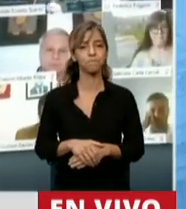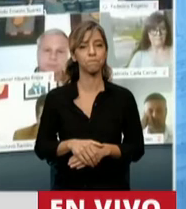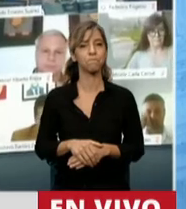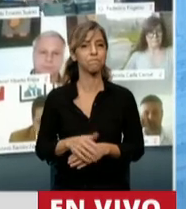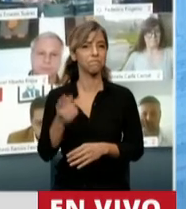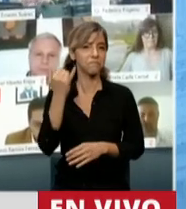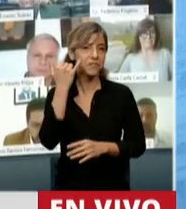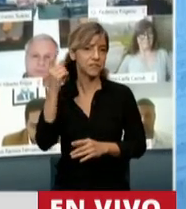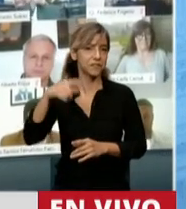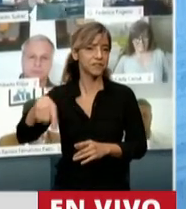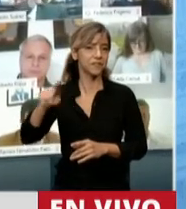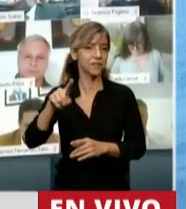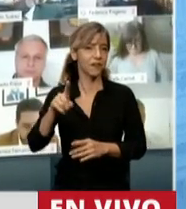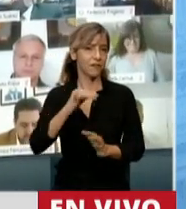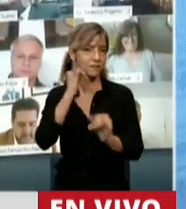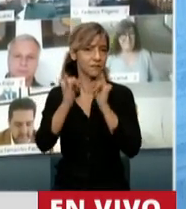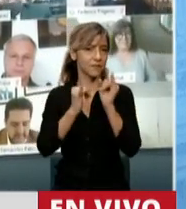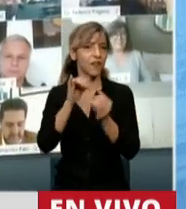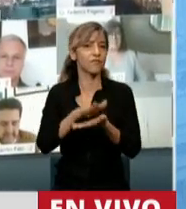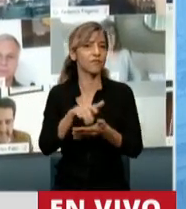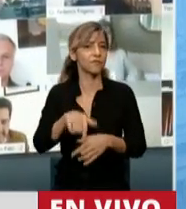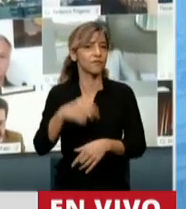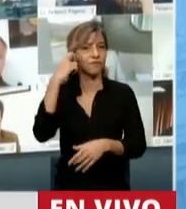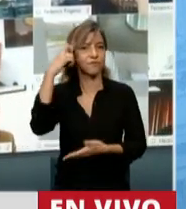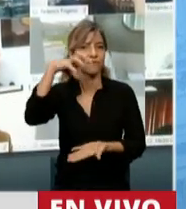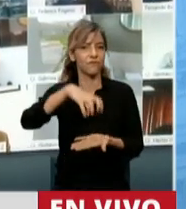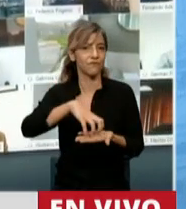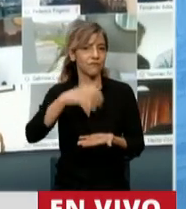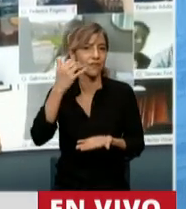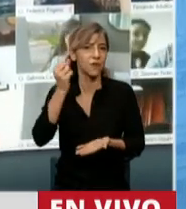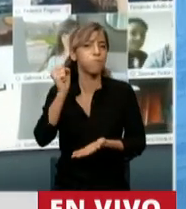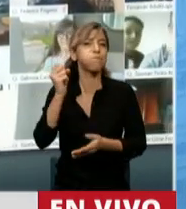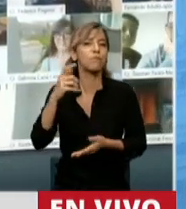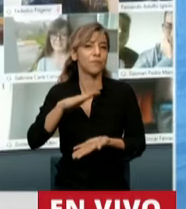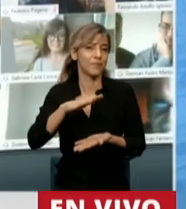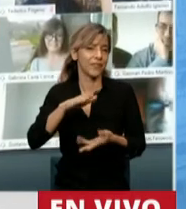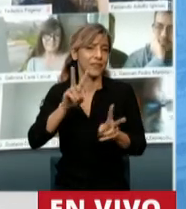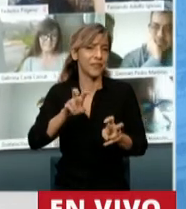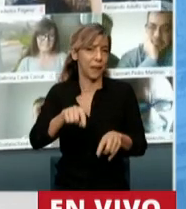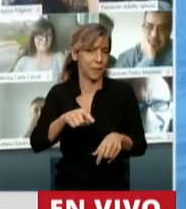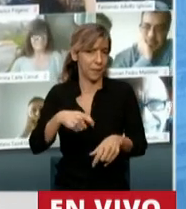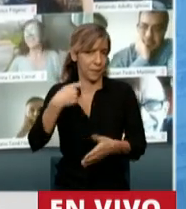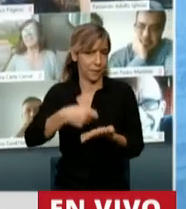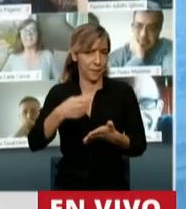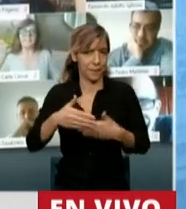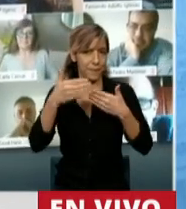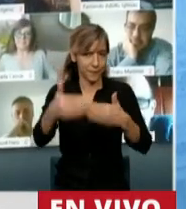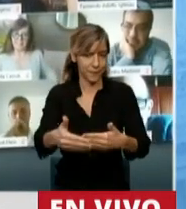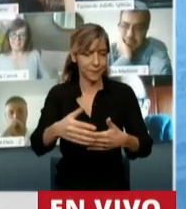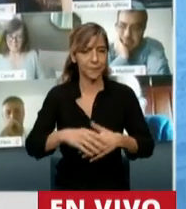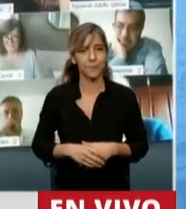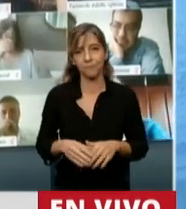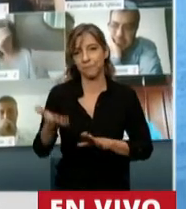debatiendo una moratoria. Ha habido distintas circunstancias que efectivamente se votaron